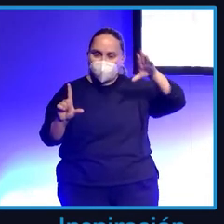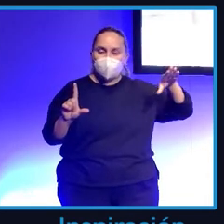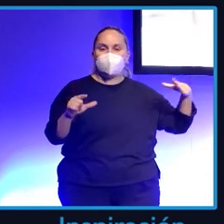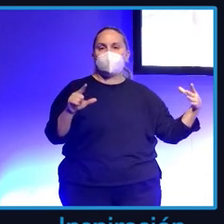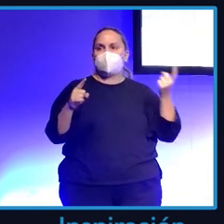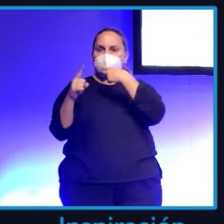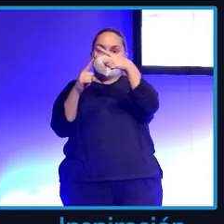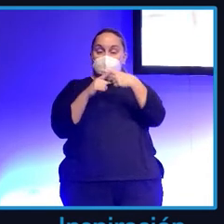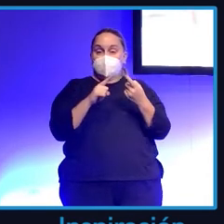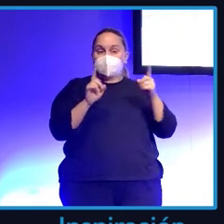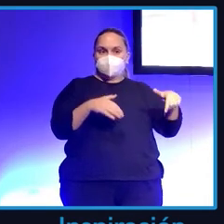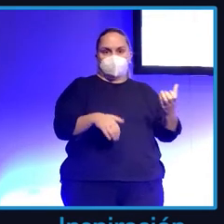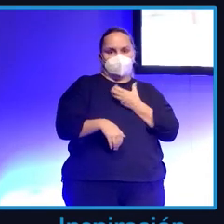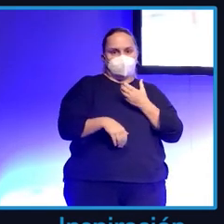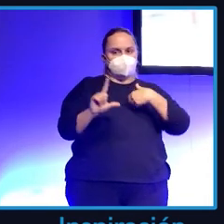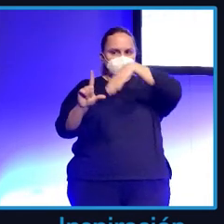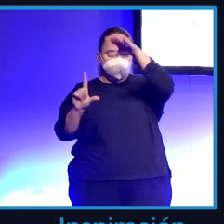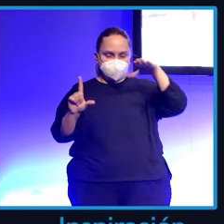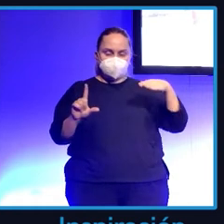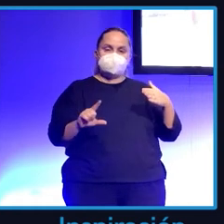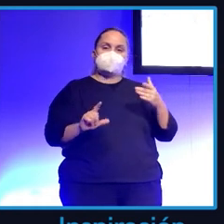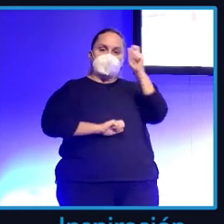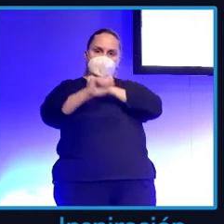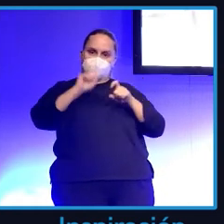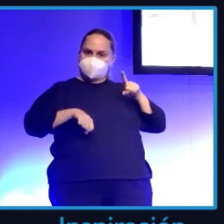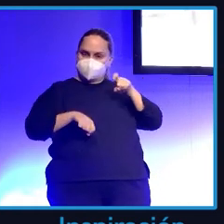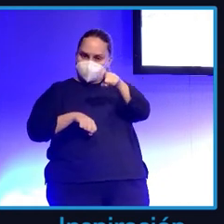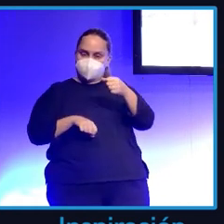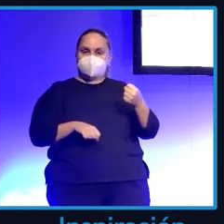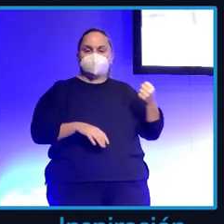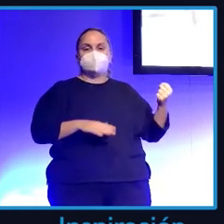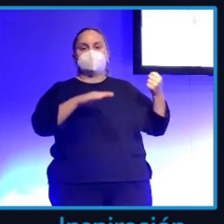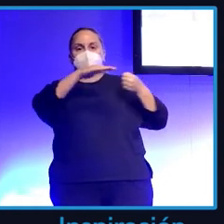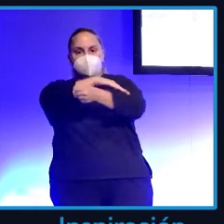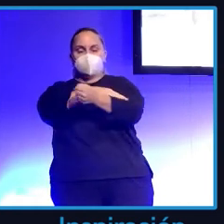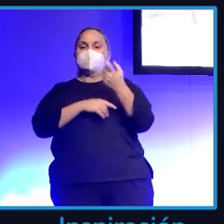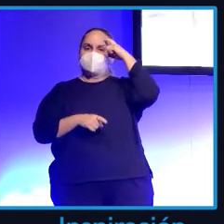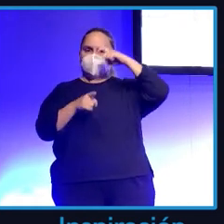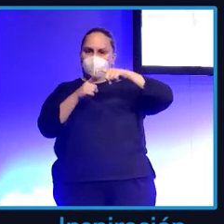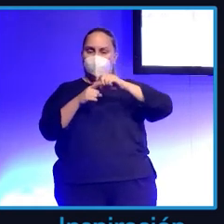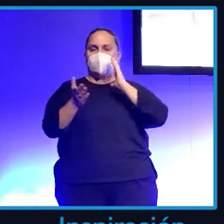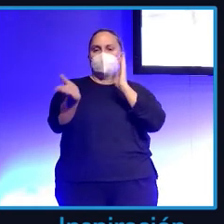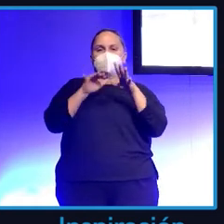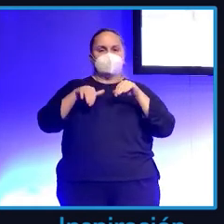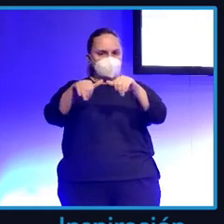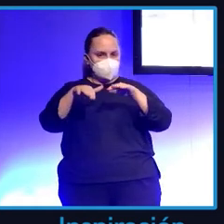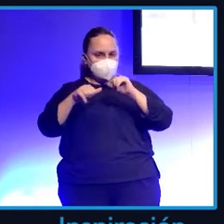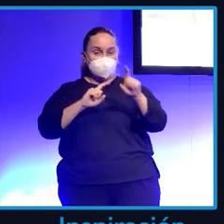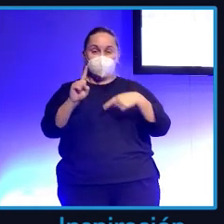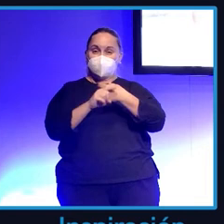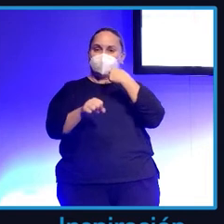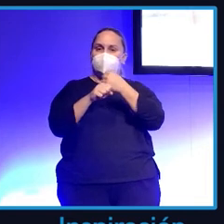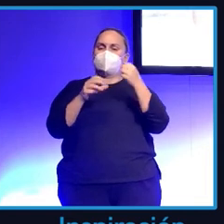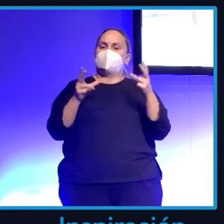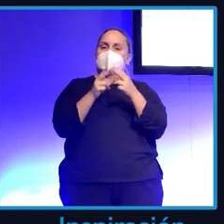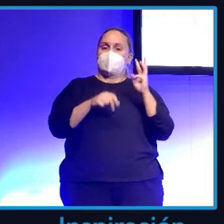El local lo pintó el ayuntamiento. La ECC puso un psicólogo, un fisioterapeuta y un trabajador social